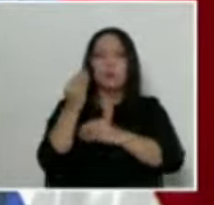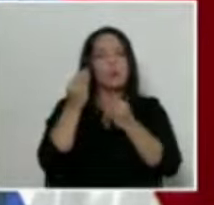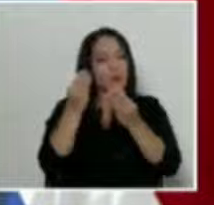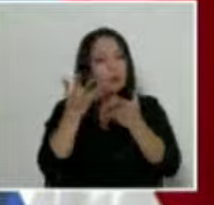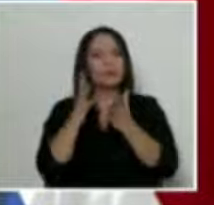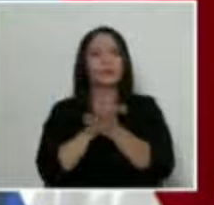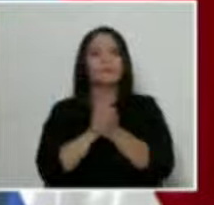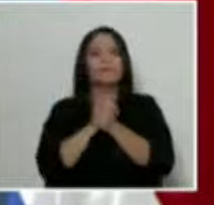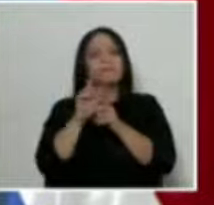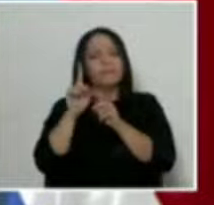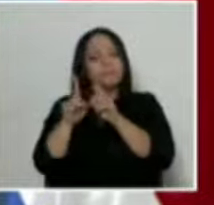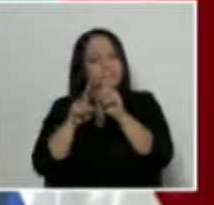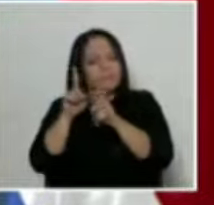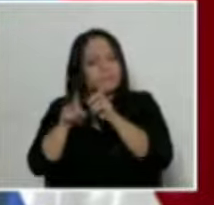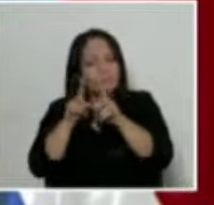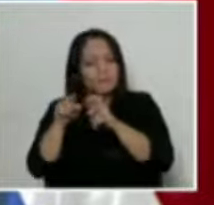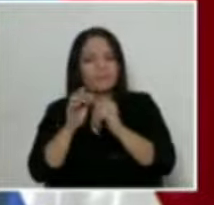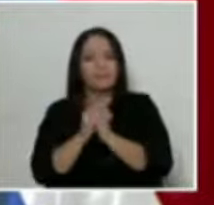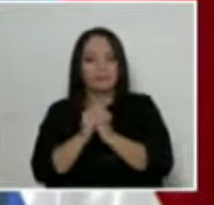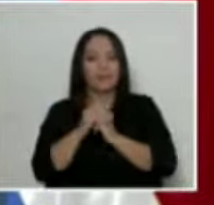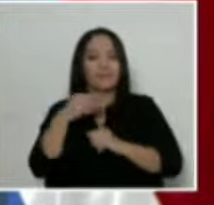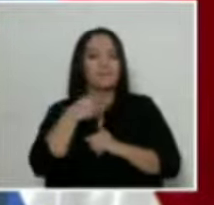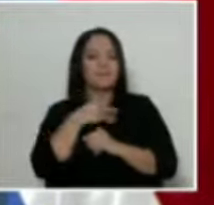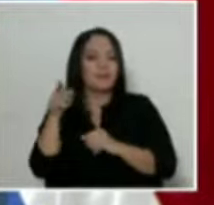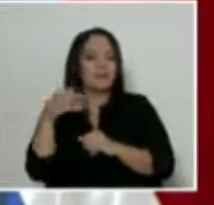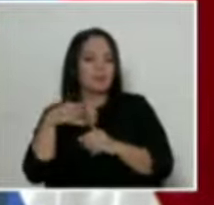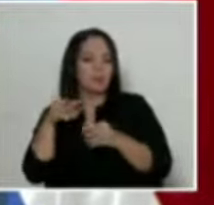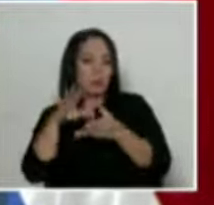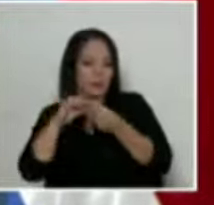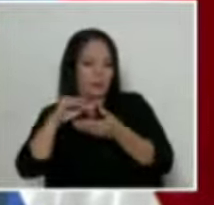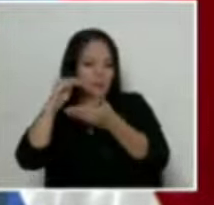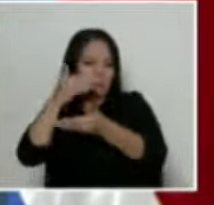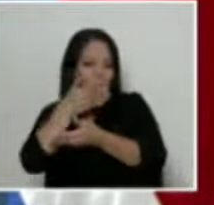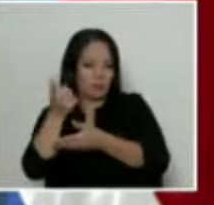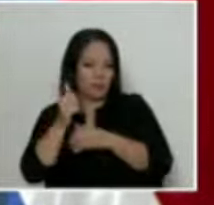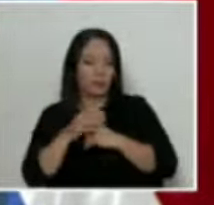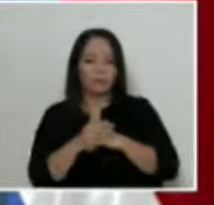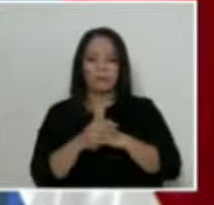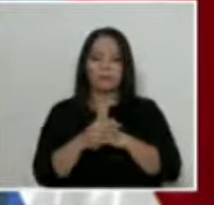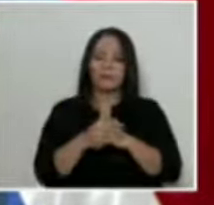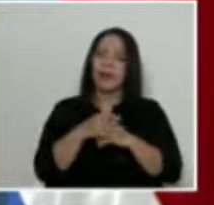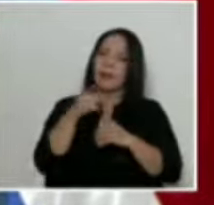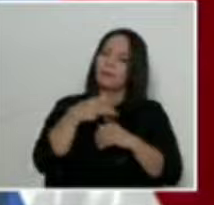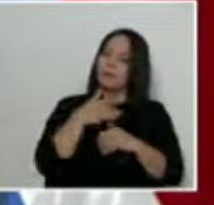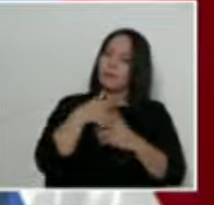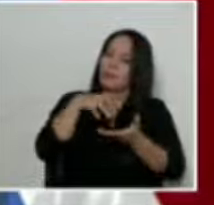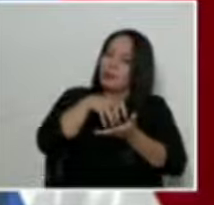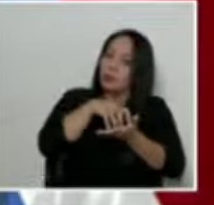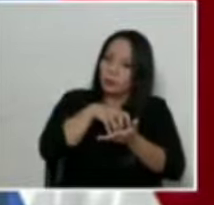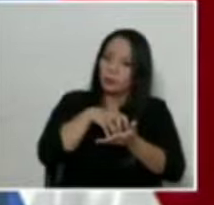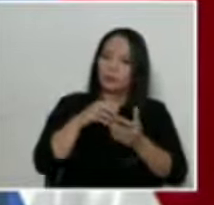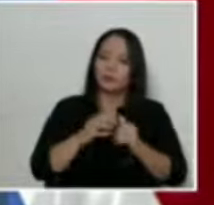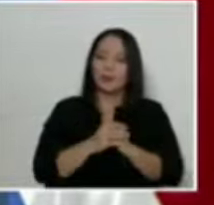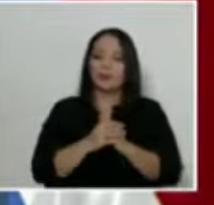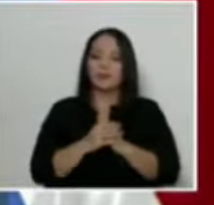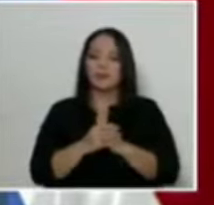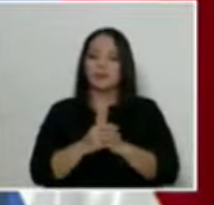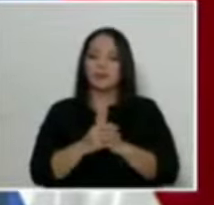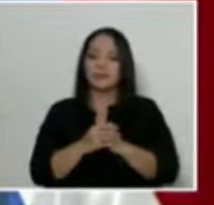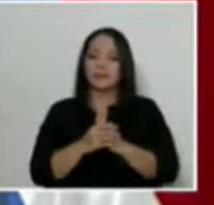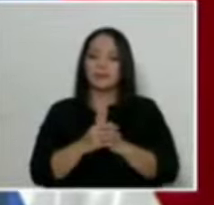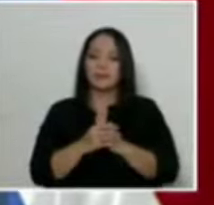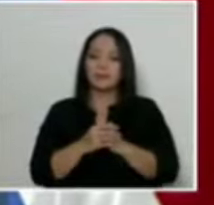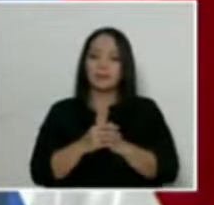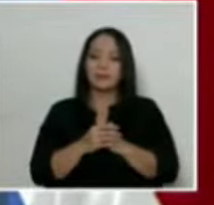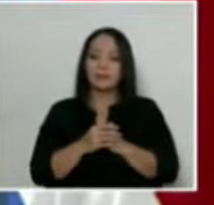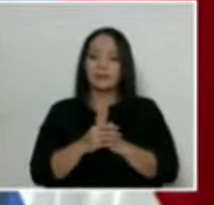que el Ministro podrá comentar mejor, que hacen que haya dudas sobre la